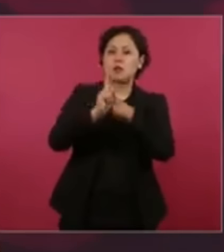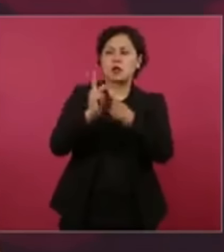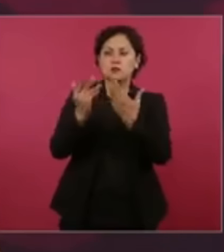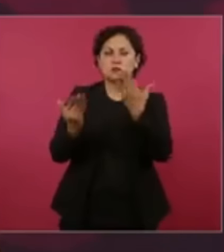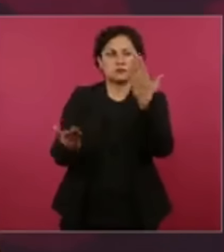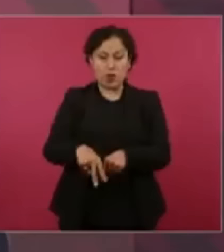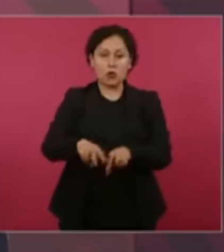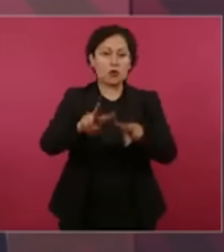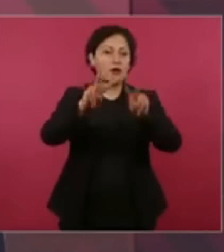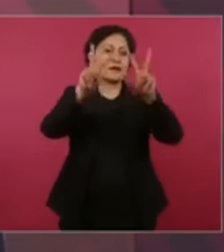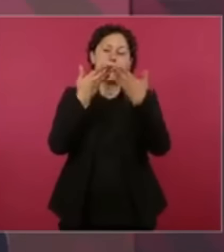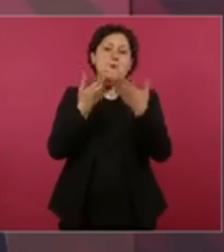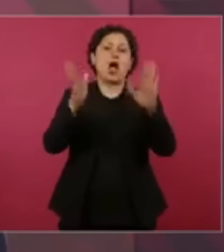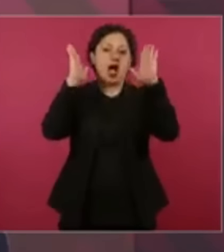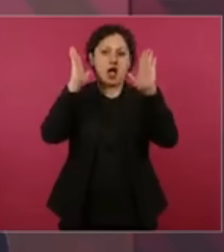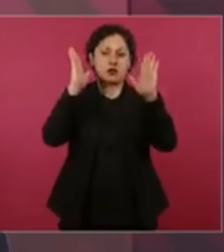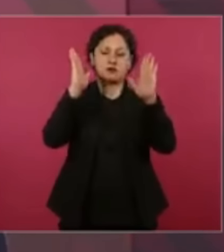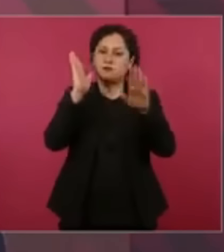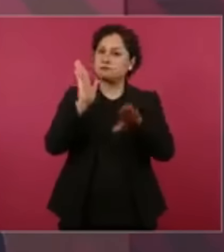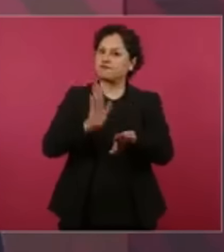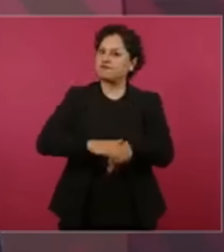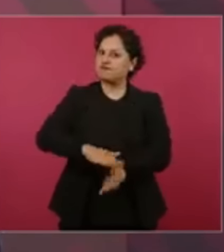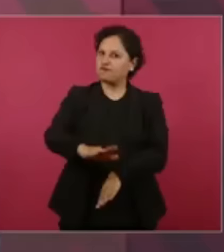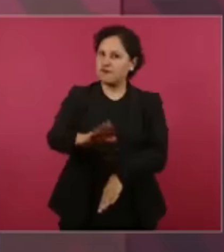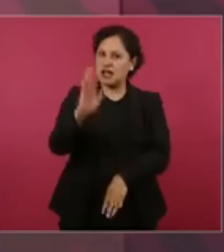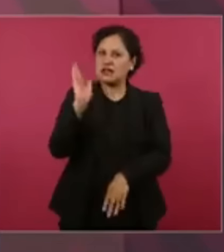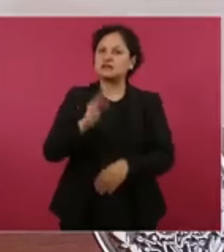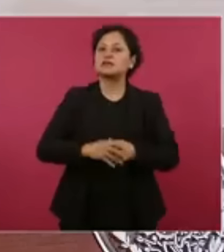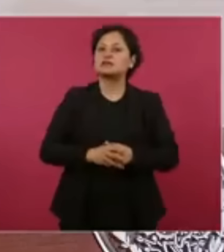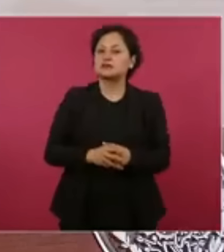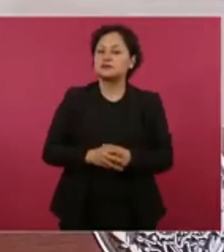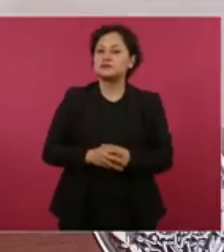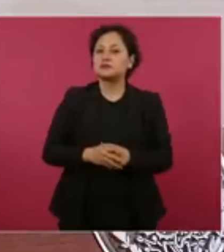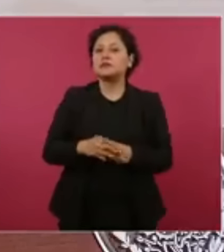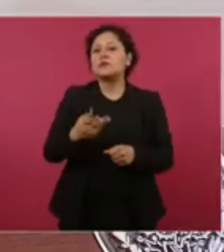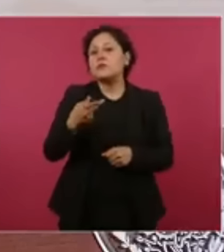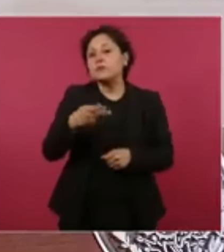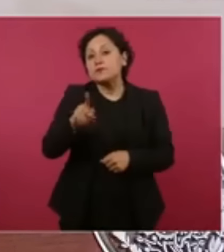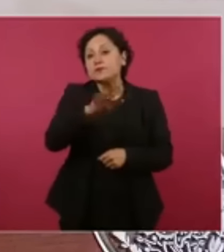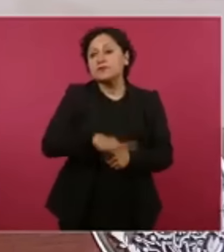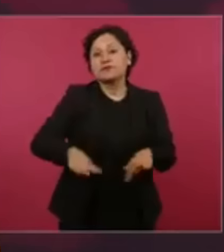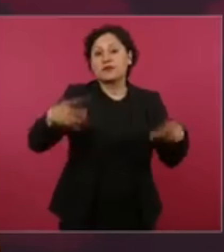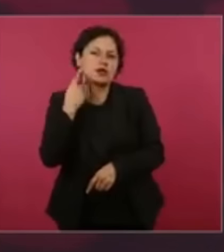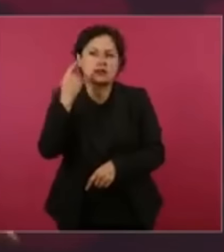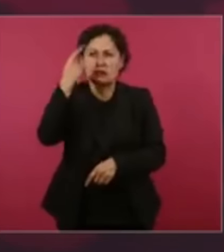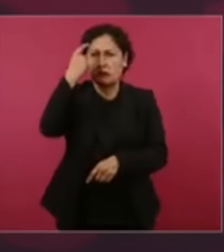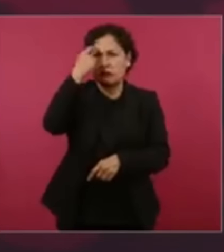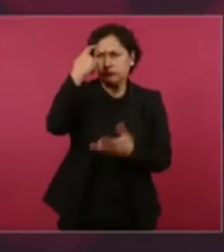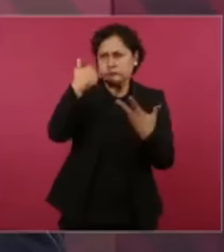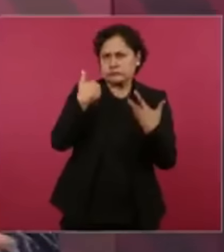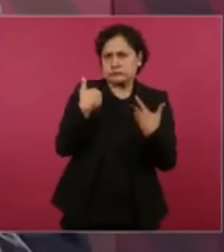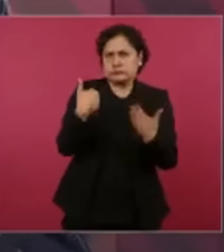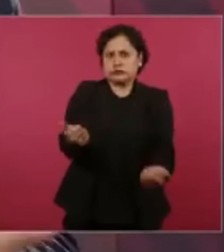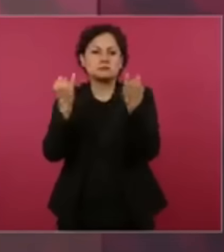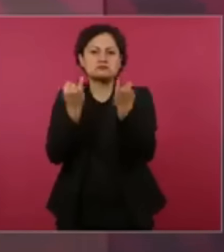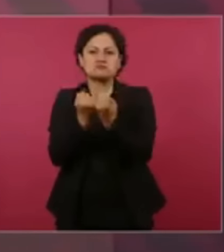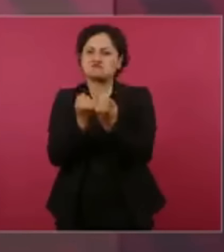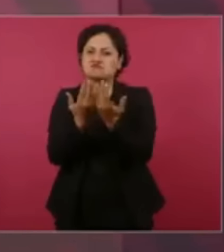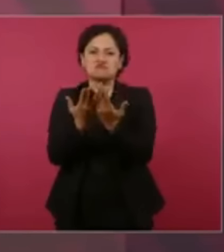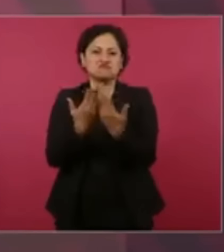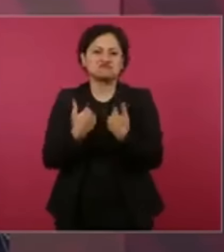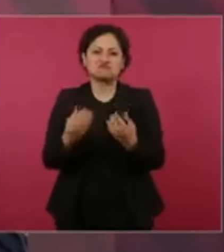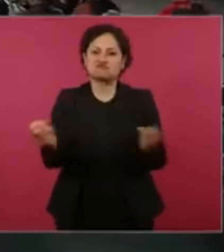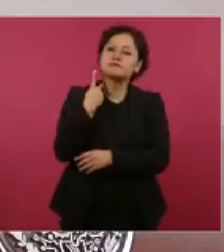más politizado del mundo. Con el pueblo más consciente y politizado del mundo. No hay, prácticamente,